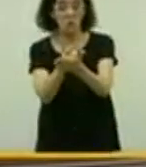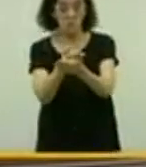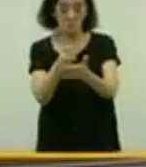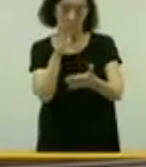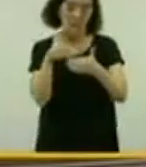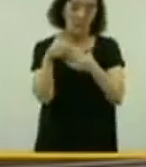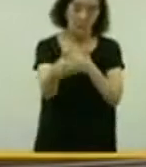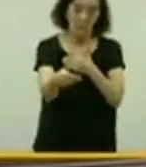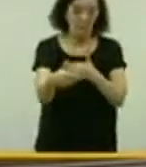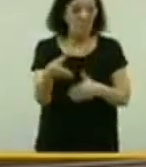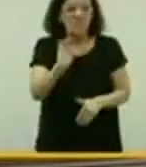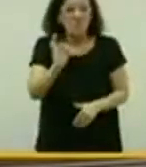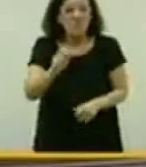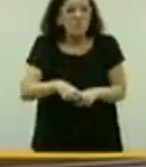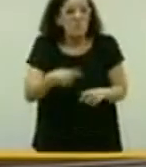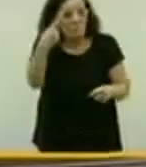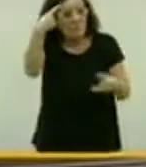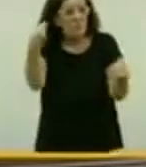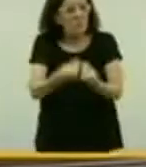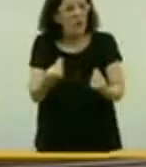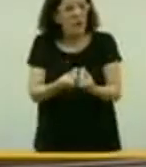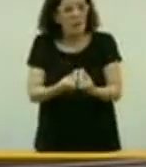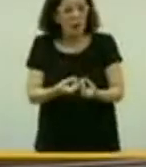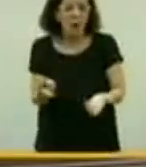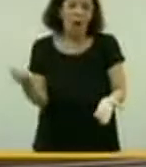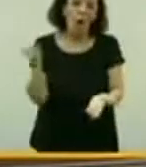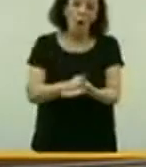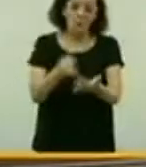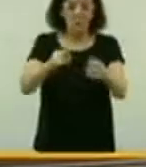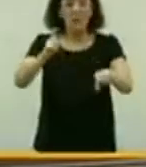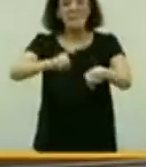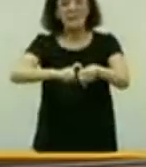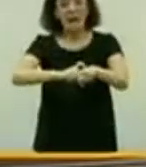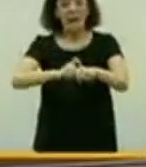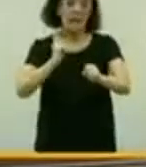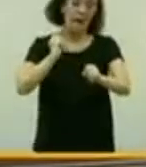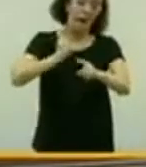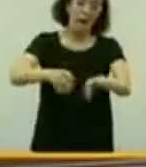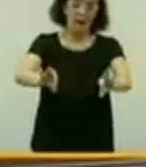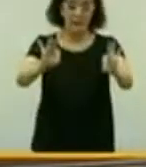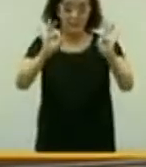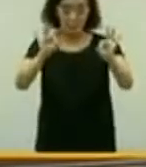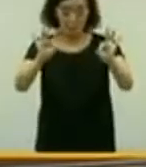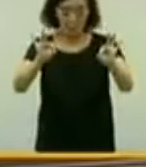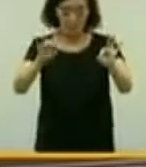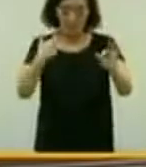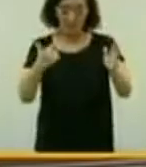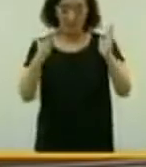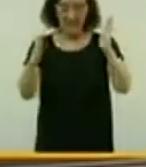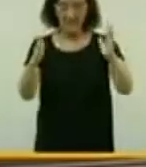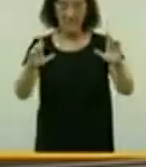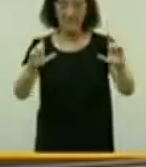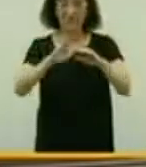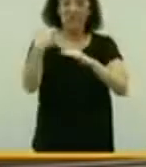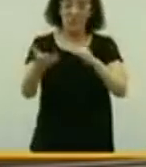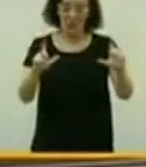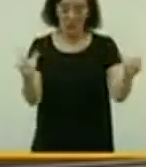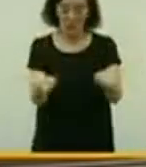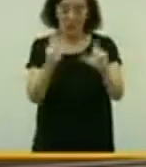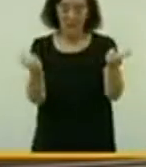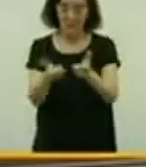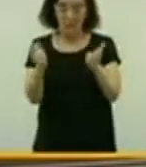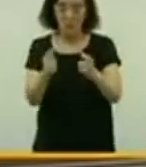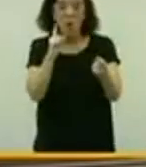no se entiende la necesidad de celebrar con carácter extraordinario y fuera del periodo de sesiones un debate sobre este